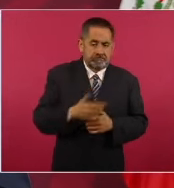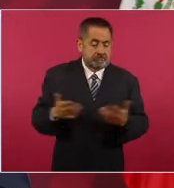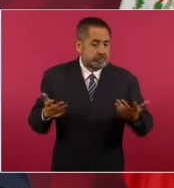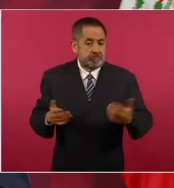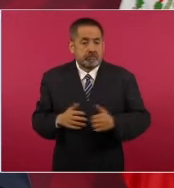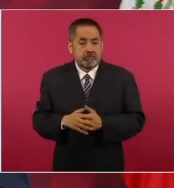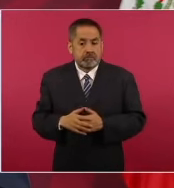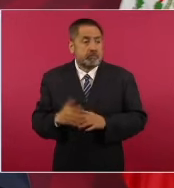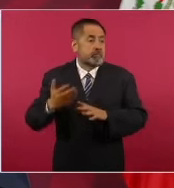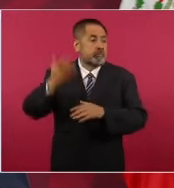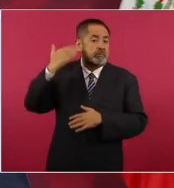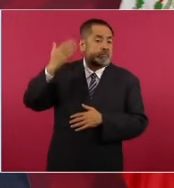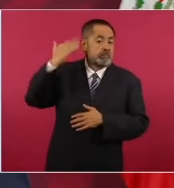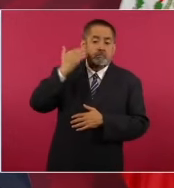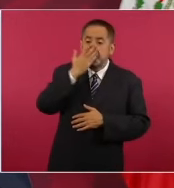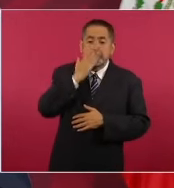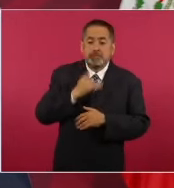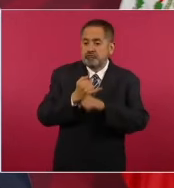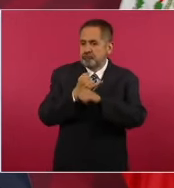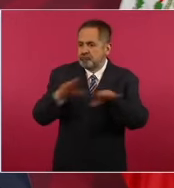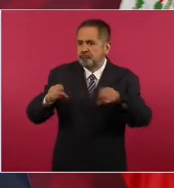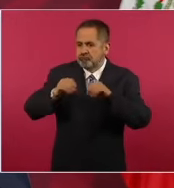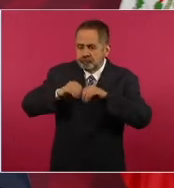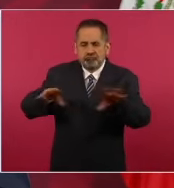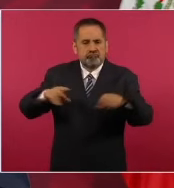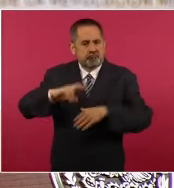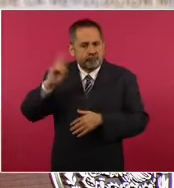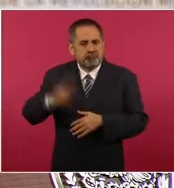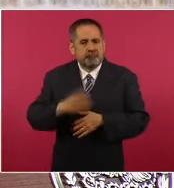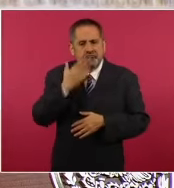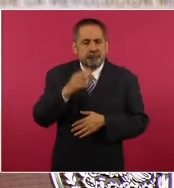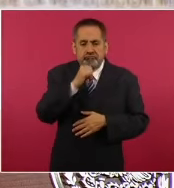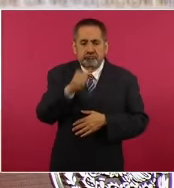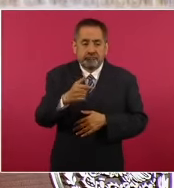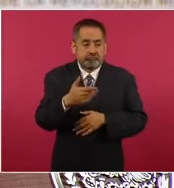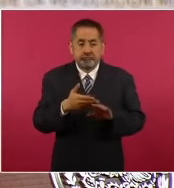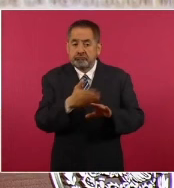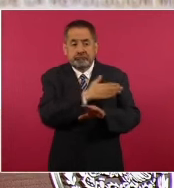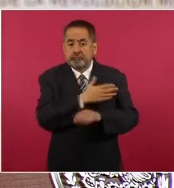garantizado ese derecho, no se garantizaba el derecho a la información.